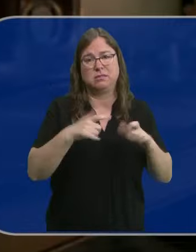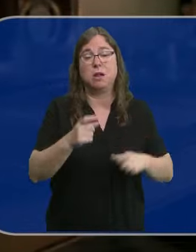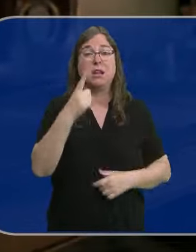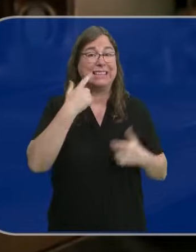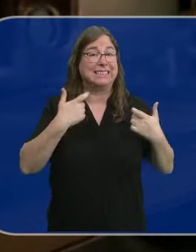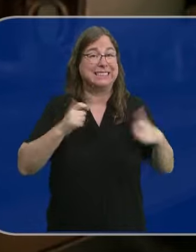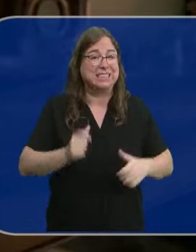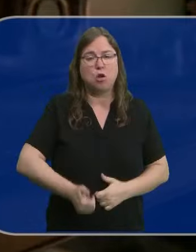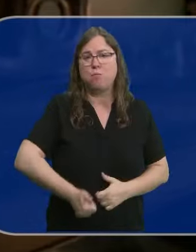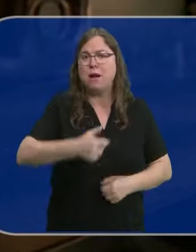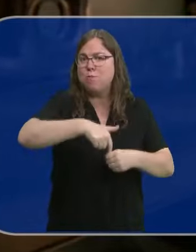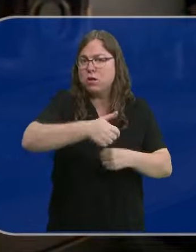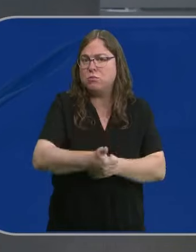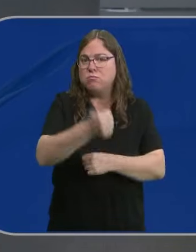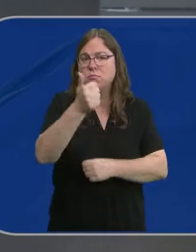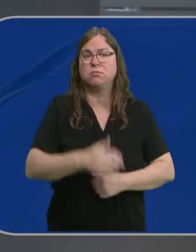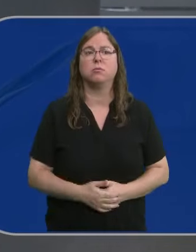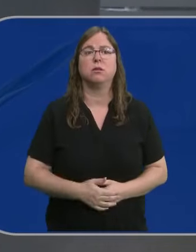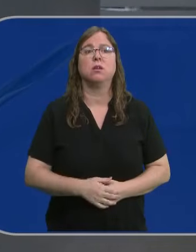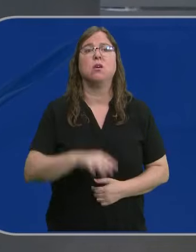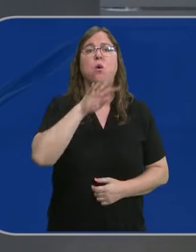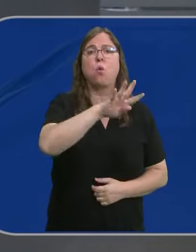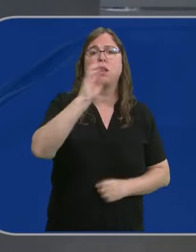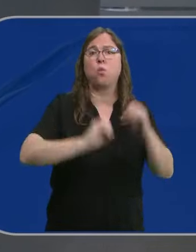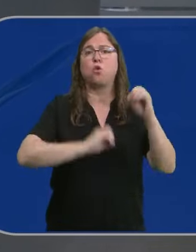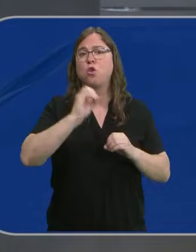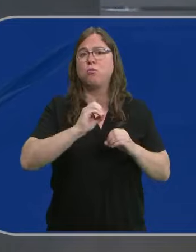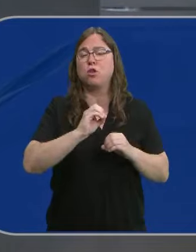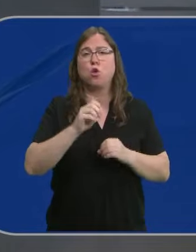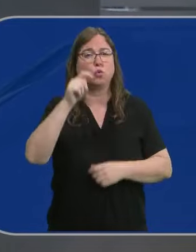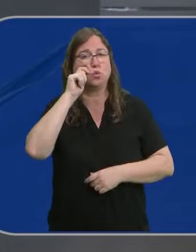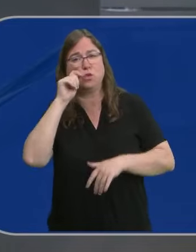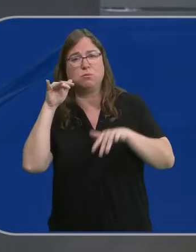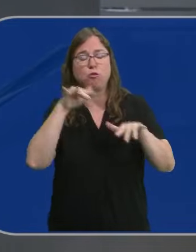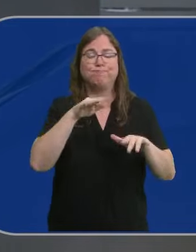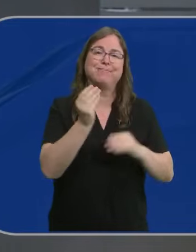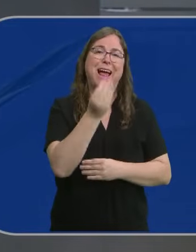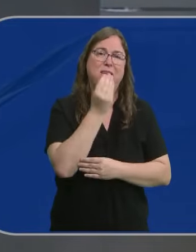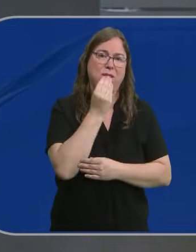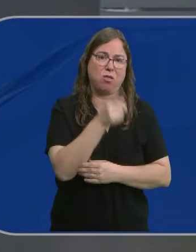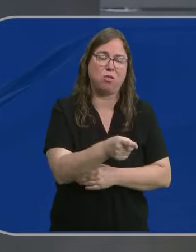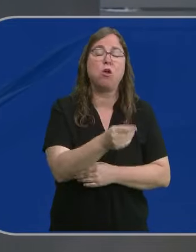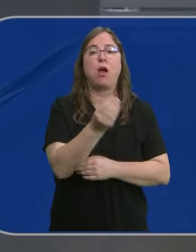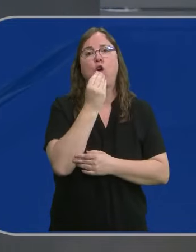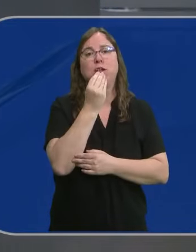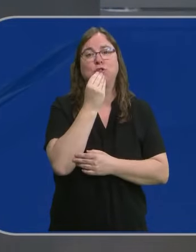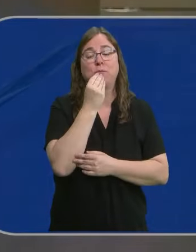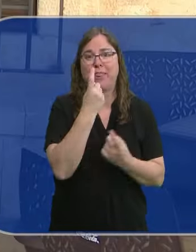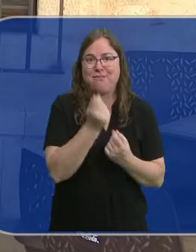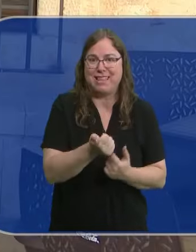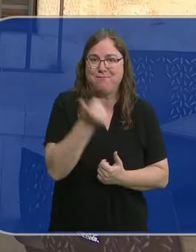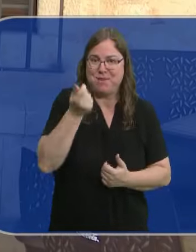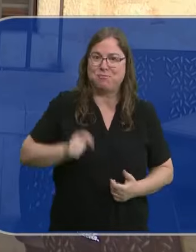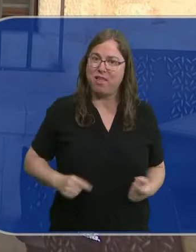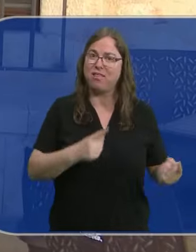los sectores donde hay más vacantes. Unificar el 44% de la promoción turística o con el turismo gastronómico, lo que hace que necesitemos más personal.